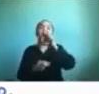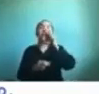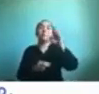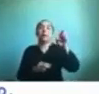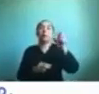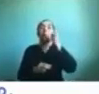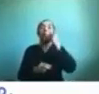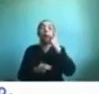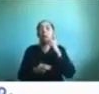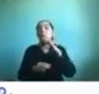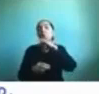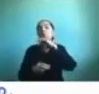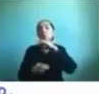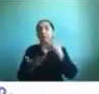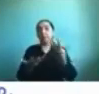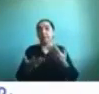cada uno